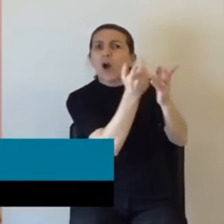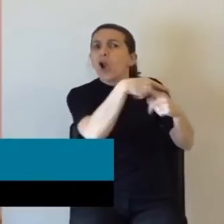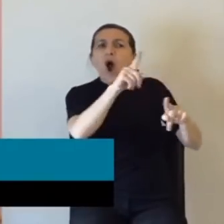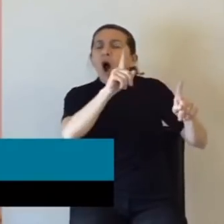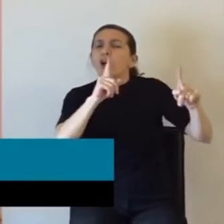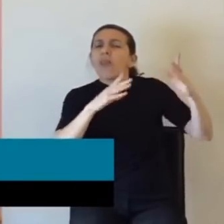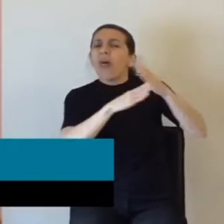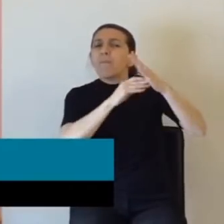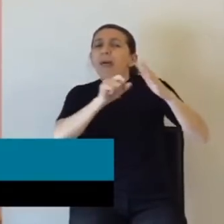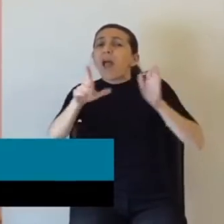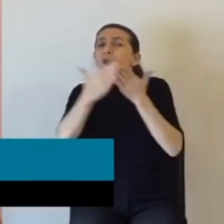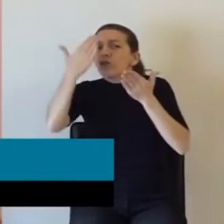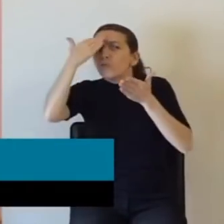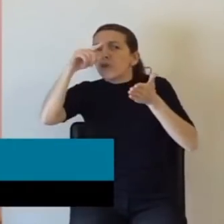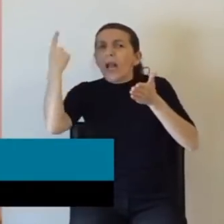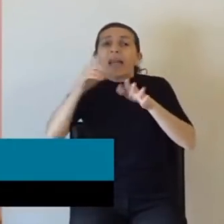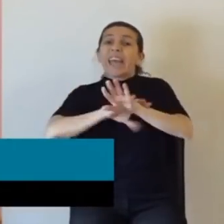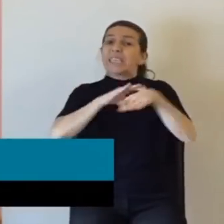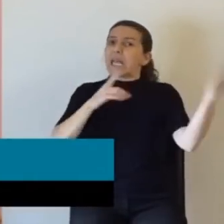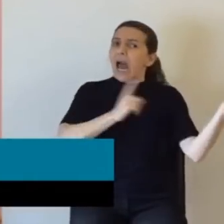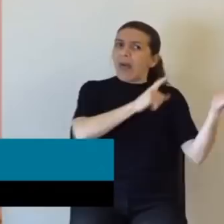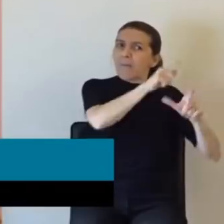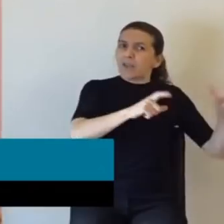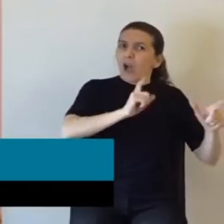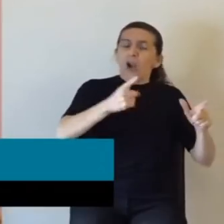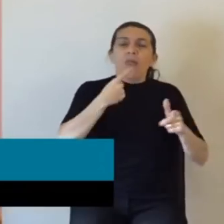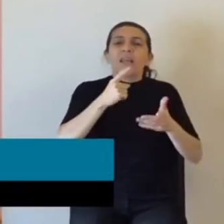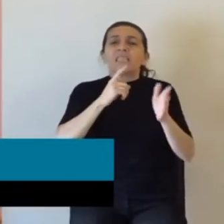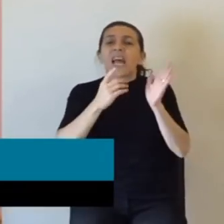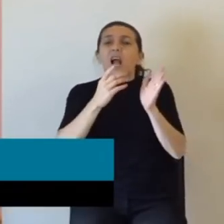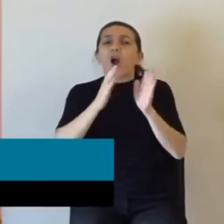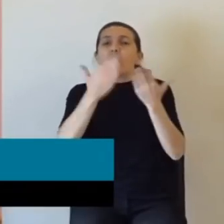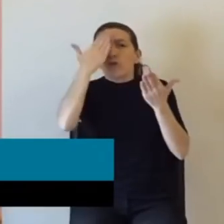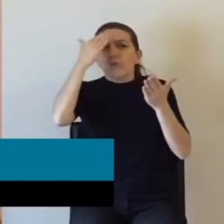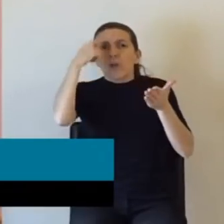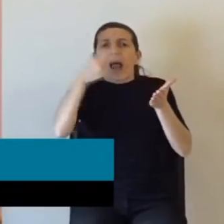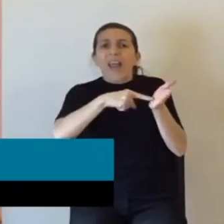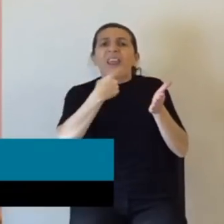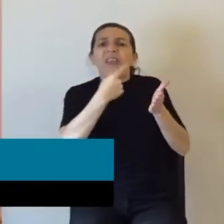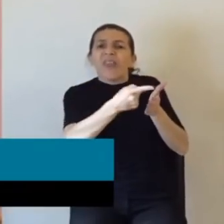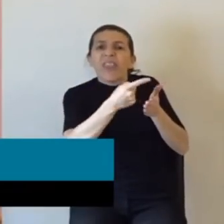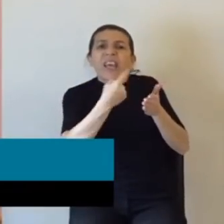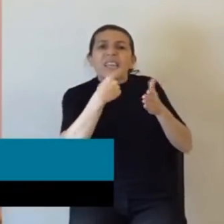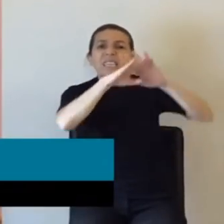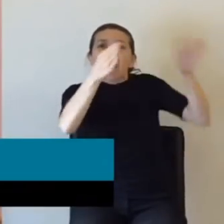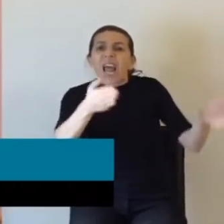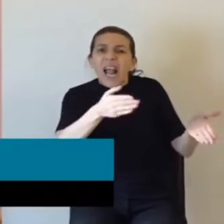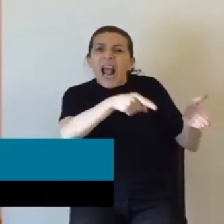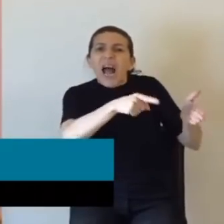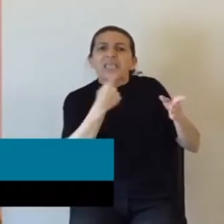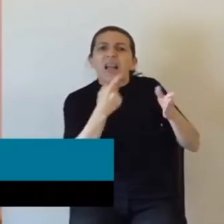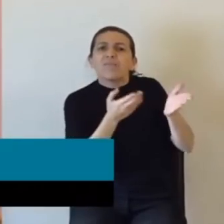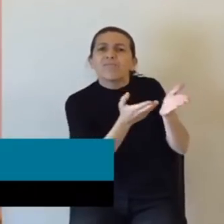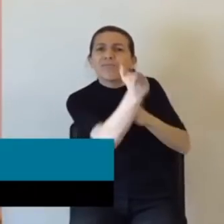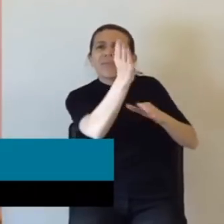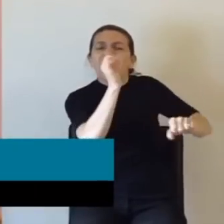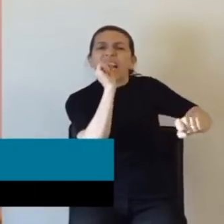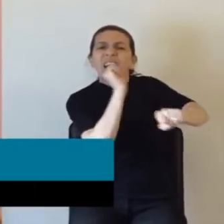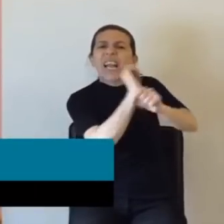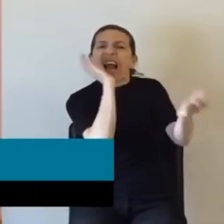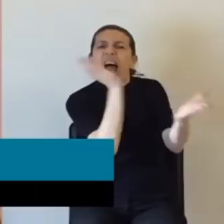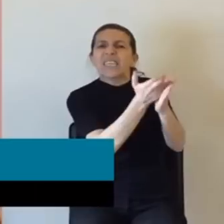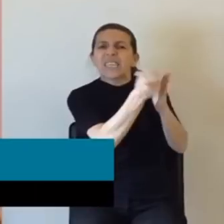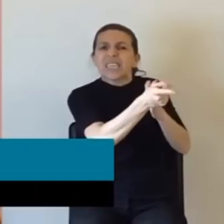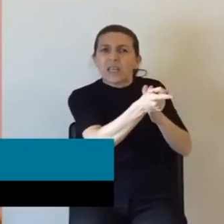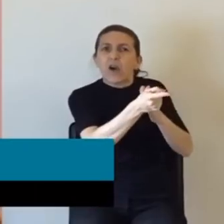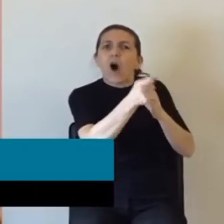la izquierda. Lo que dice la Constitución Nacional y que las cárceles tienen que ser para castigo y reclusión permanente. Que hay que castigar a personas y